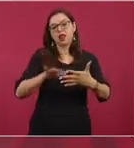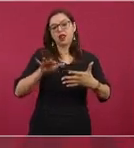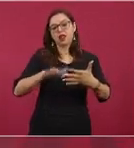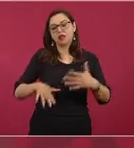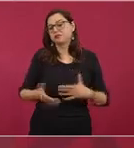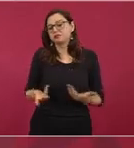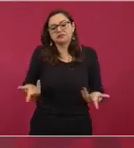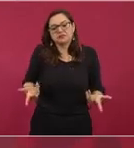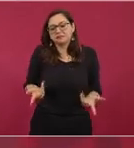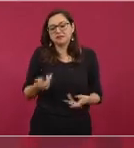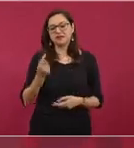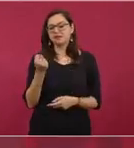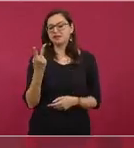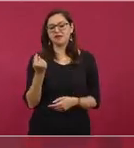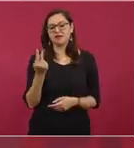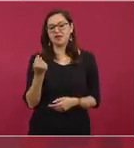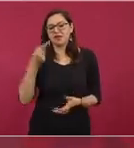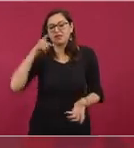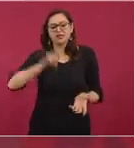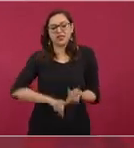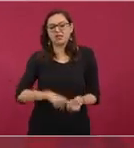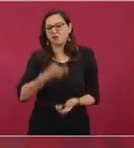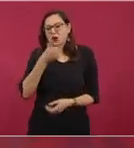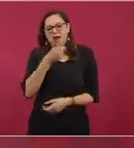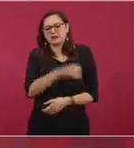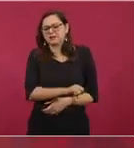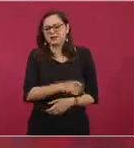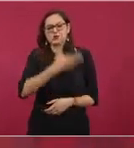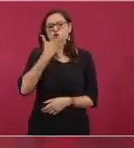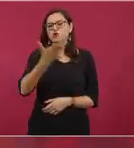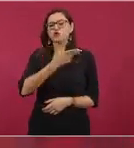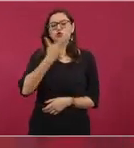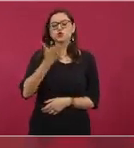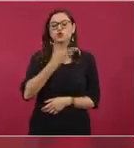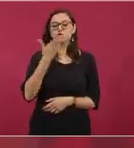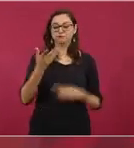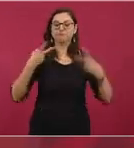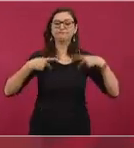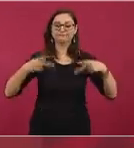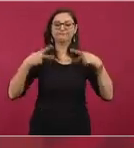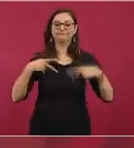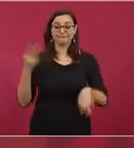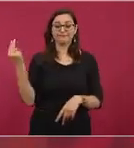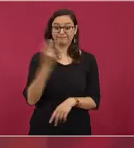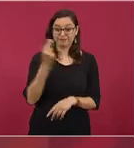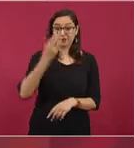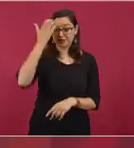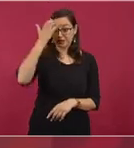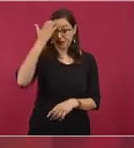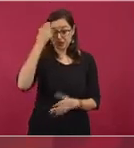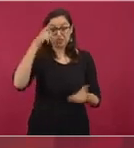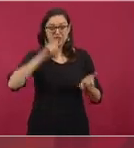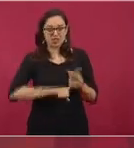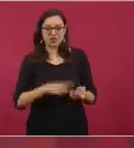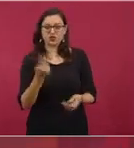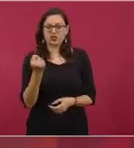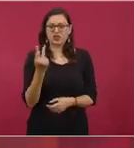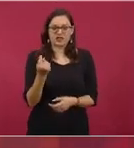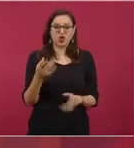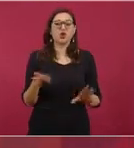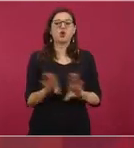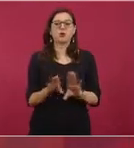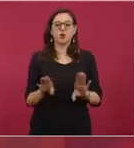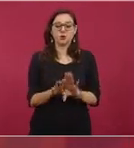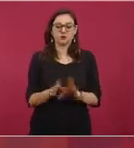Pues todo esto es para desmistificar, para que la gente tenga una